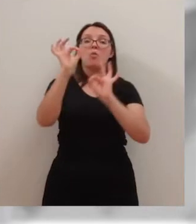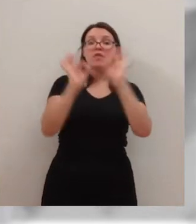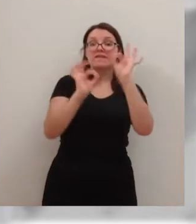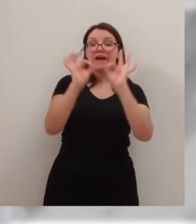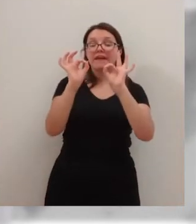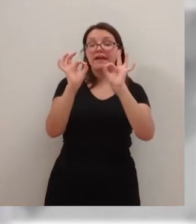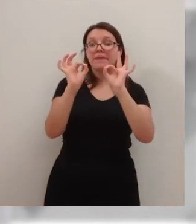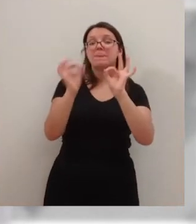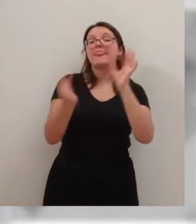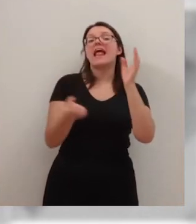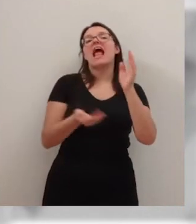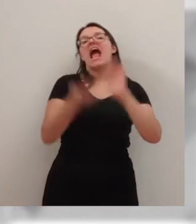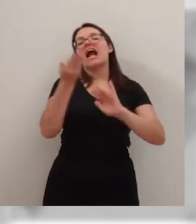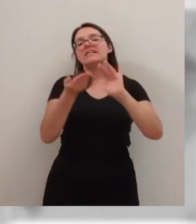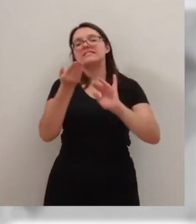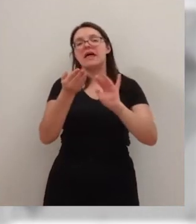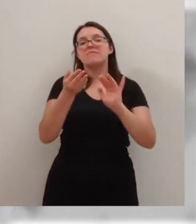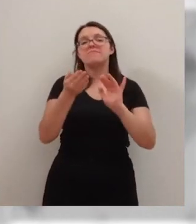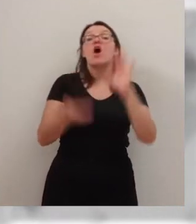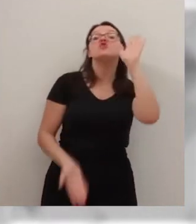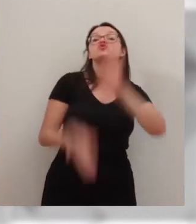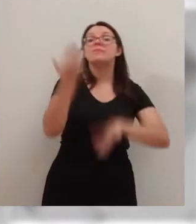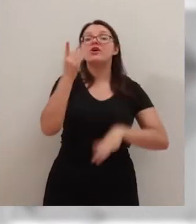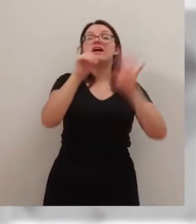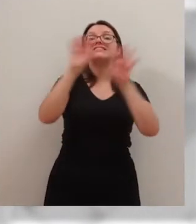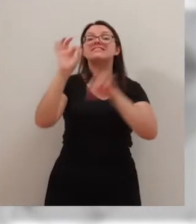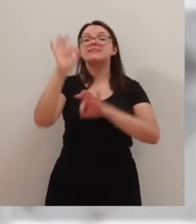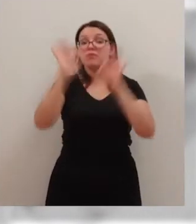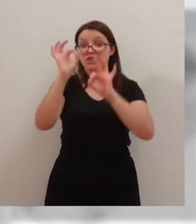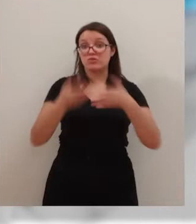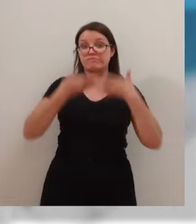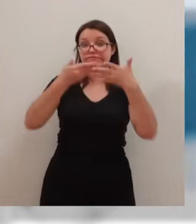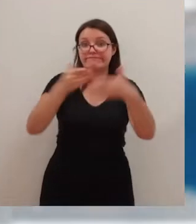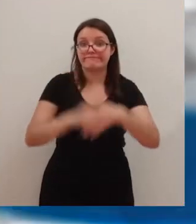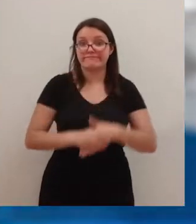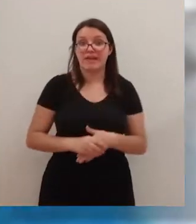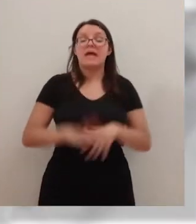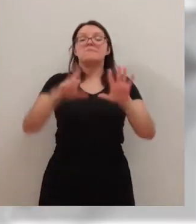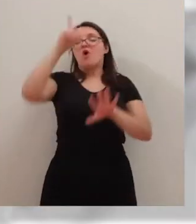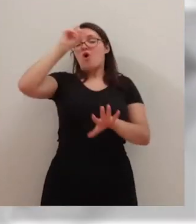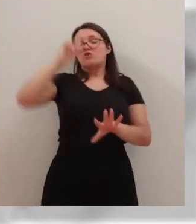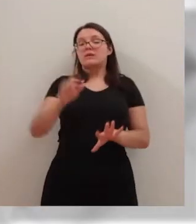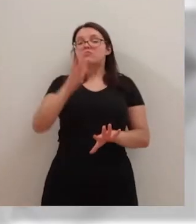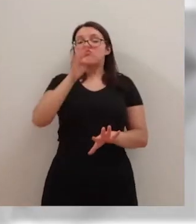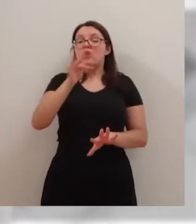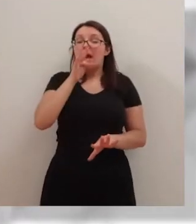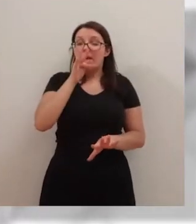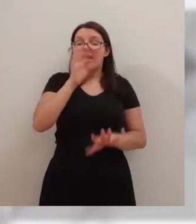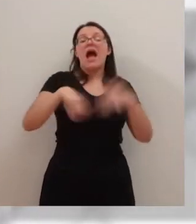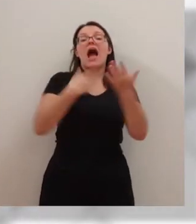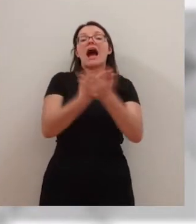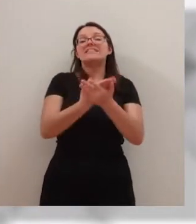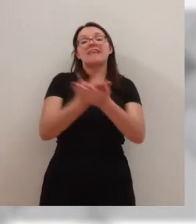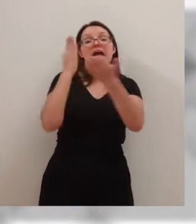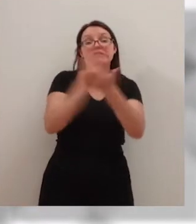de la cantidad a gastar superior al 60%, muy superior, pero no podemos adelantar nada más hasta que el